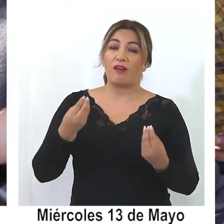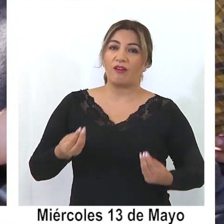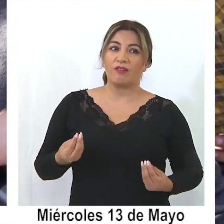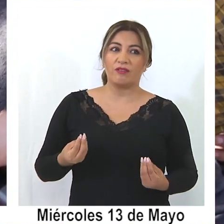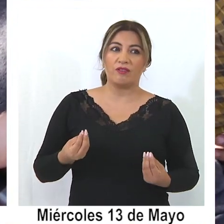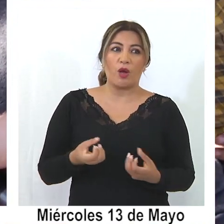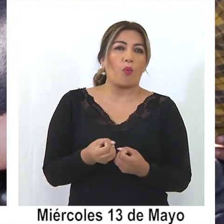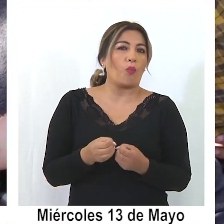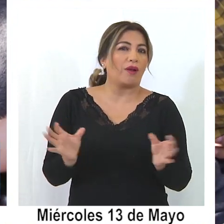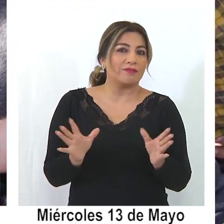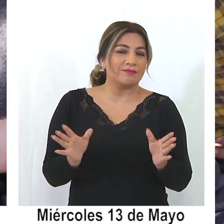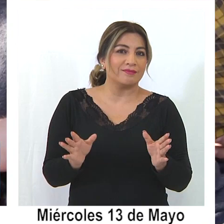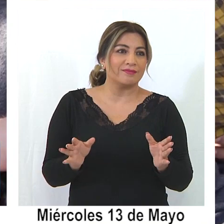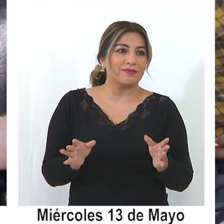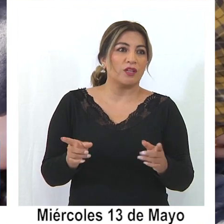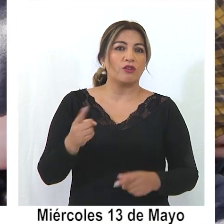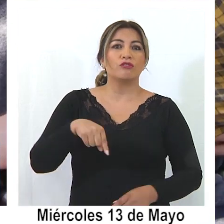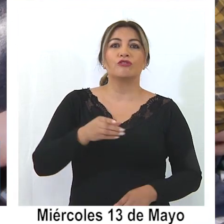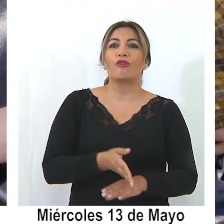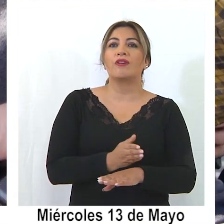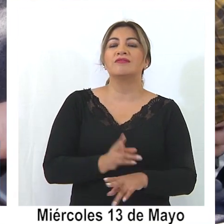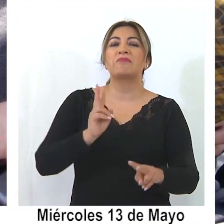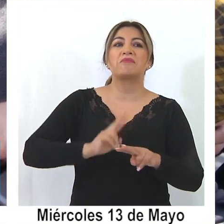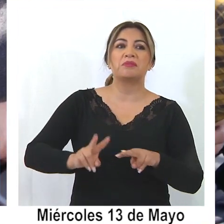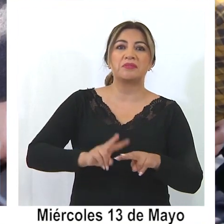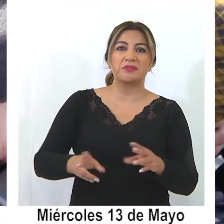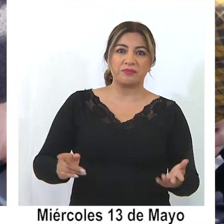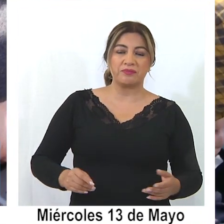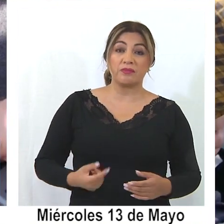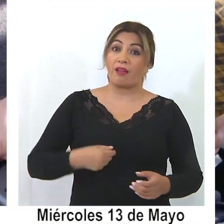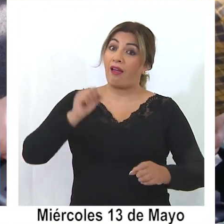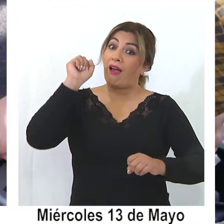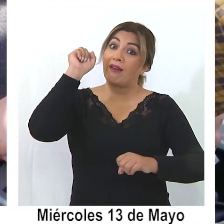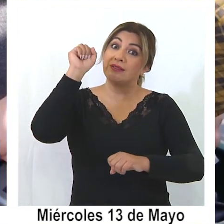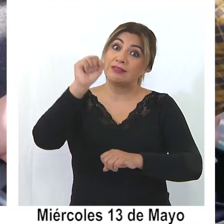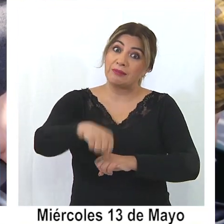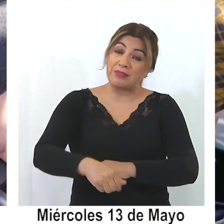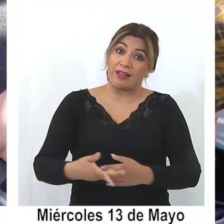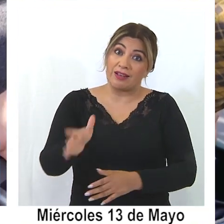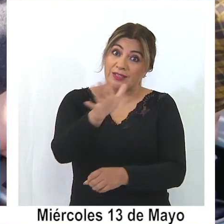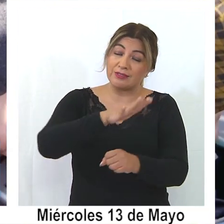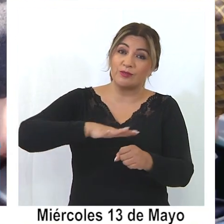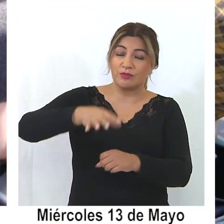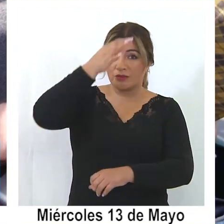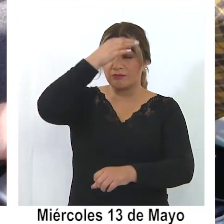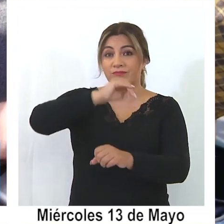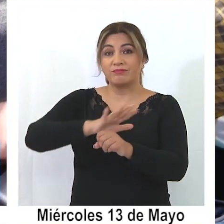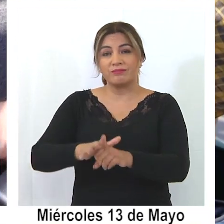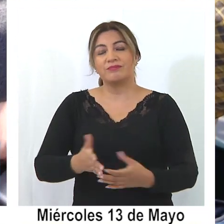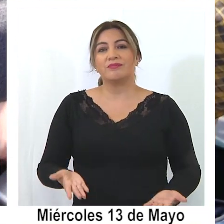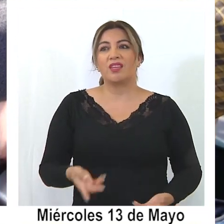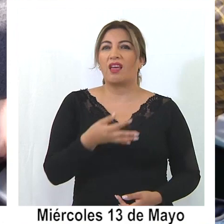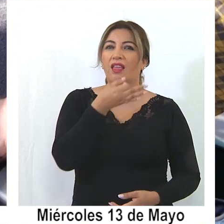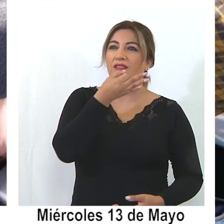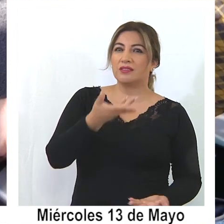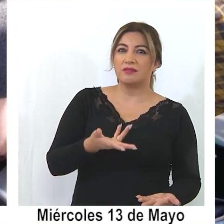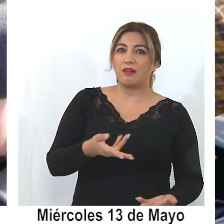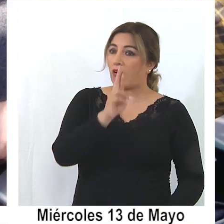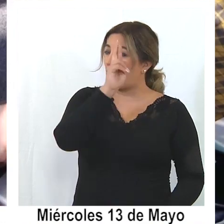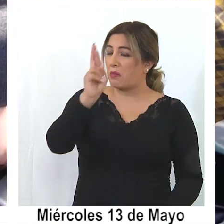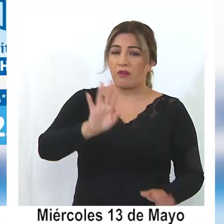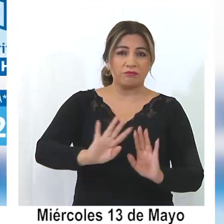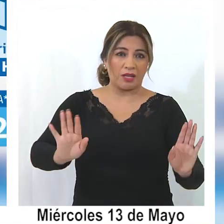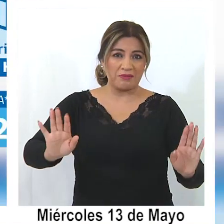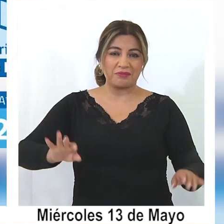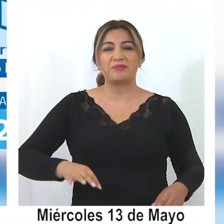iba a suceder en cualquier momento. Así que hay que estar preparados nomás y aceptar lo que está pasando y, a ver, ¿cómo te voy a decir? Respetar,